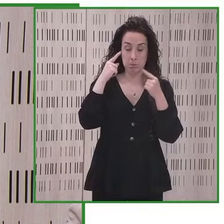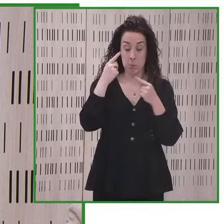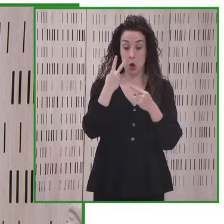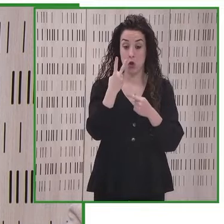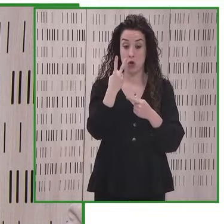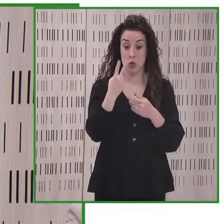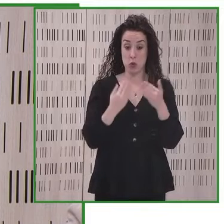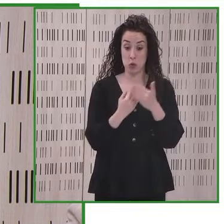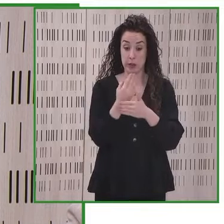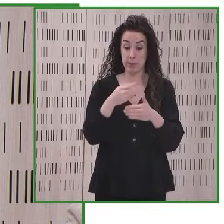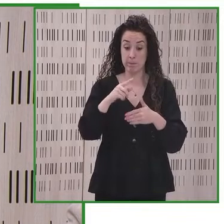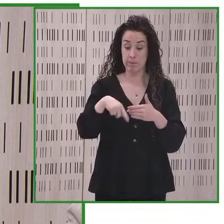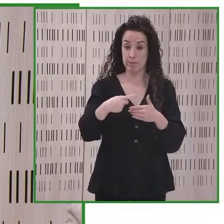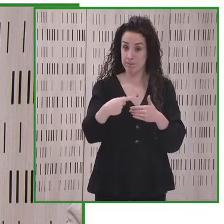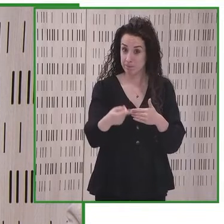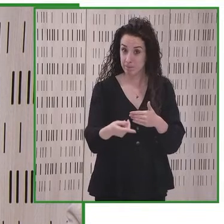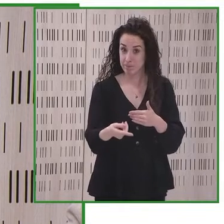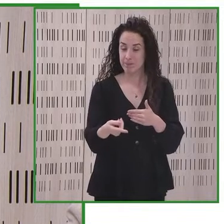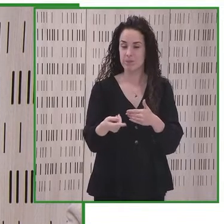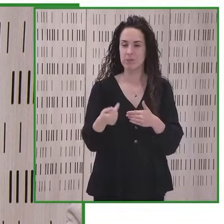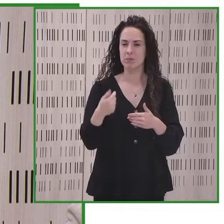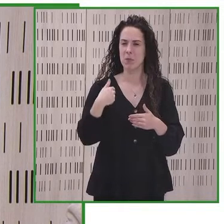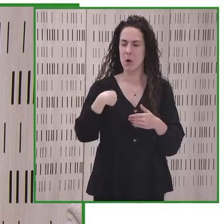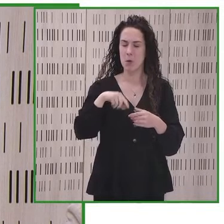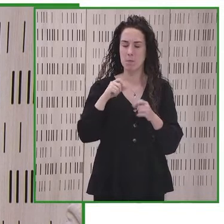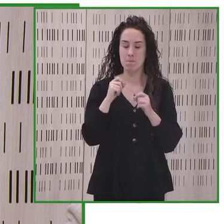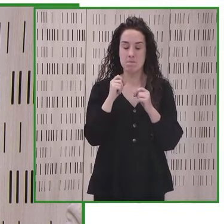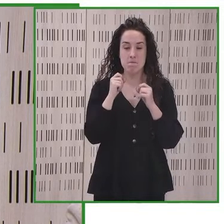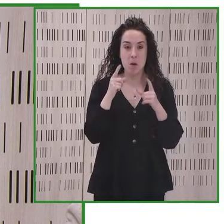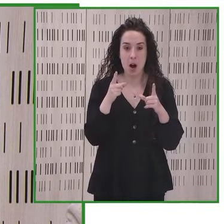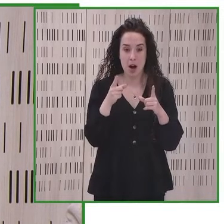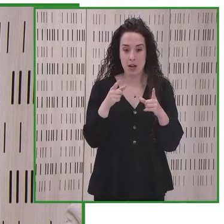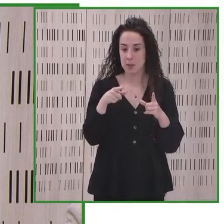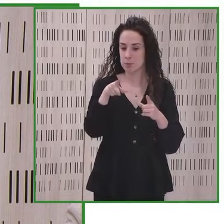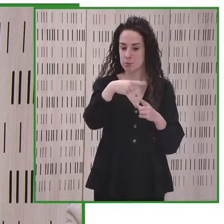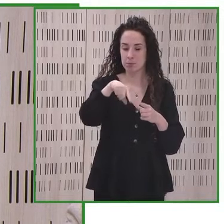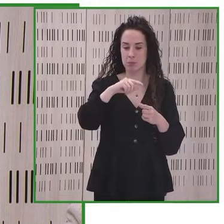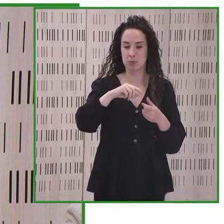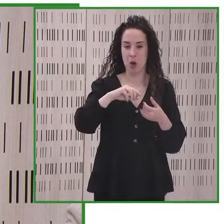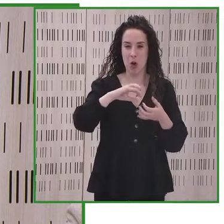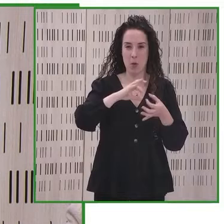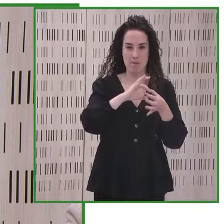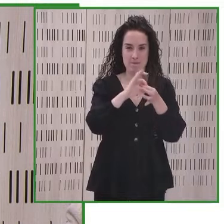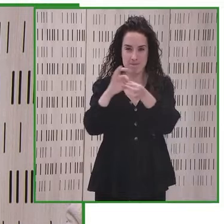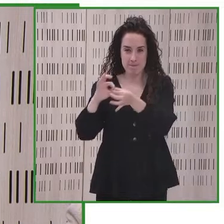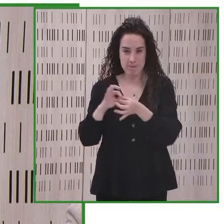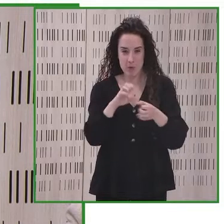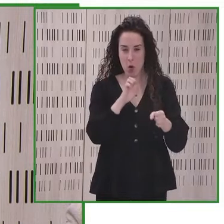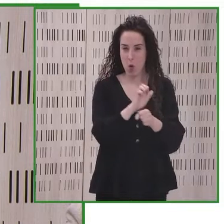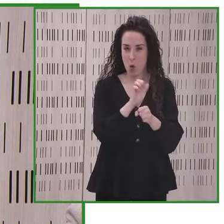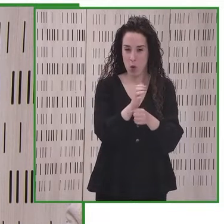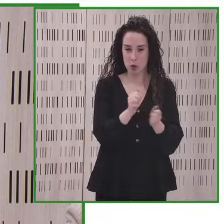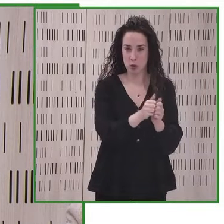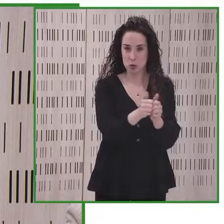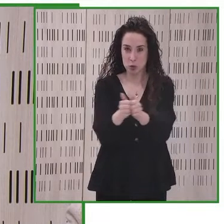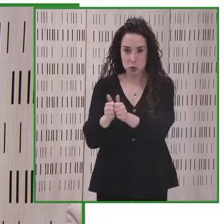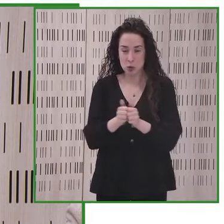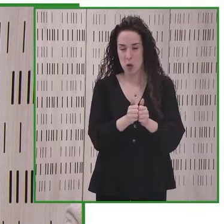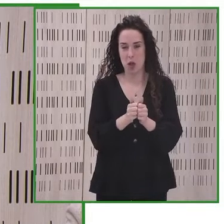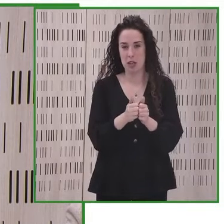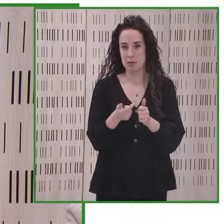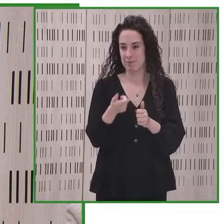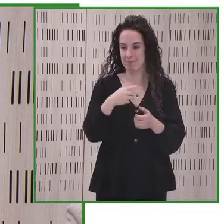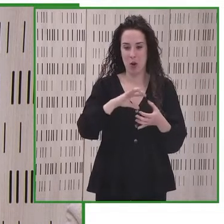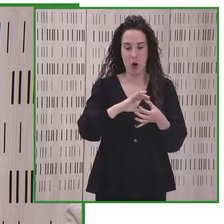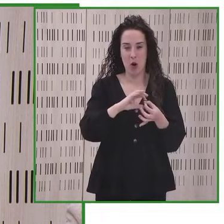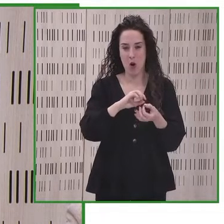Durante los próximos dos días vamos a estar escuchando sesiones muy interesantes y vamos a poder